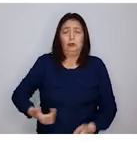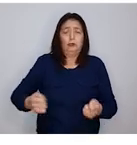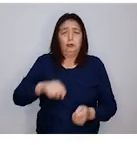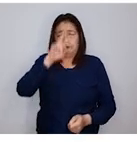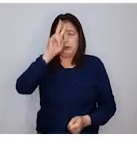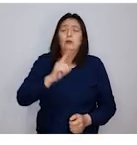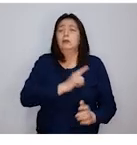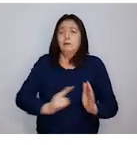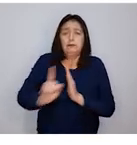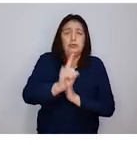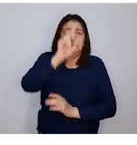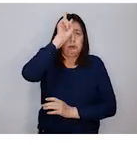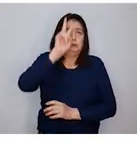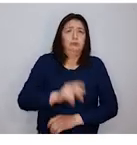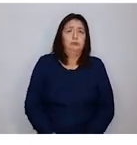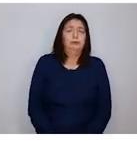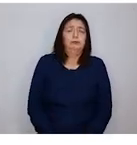del Perú, el Perú primero